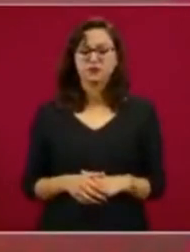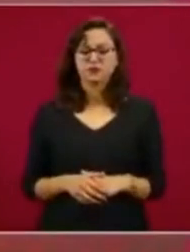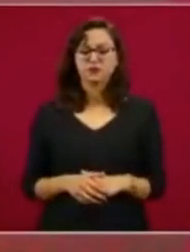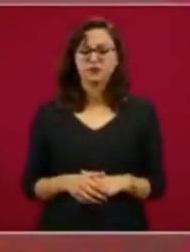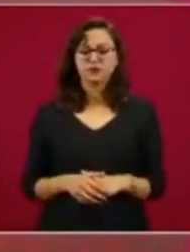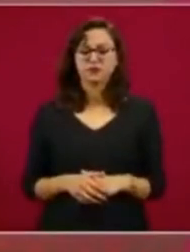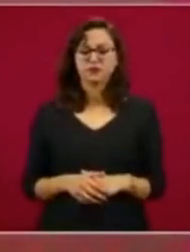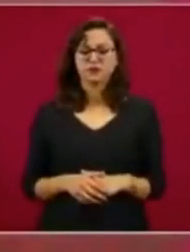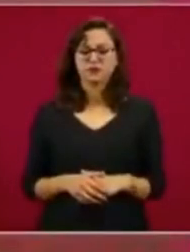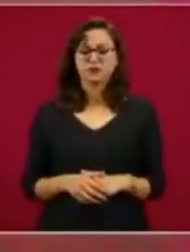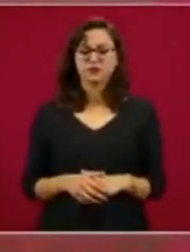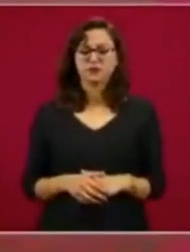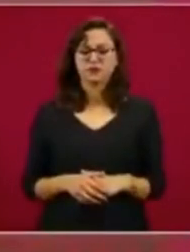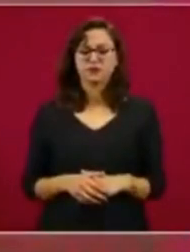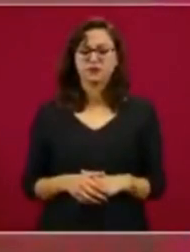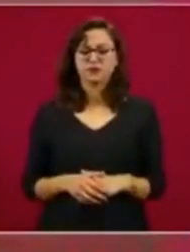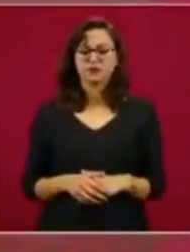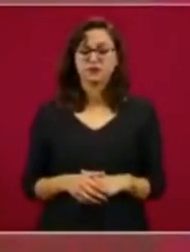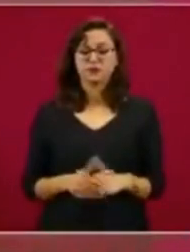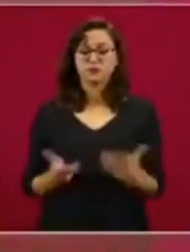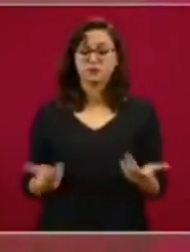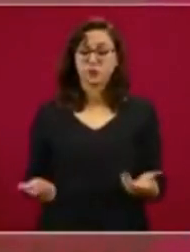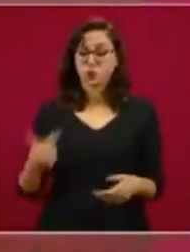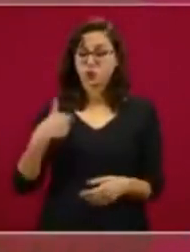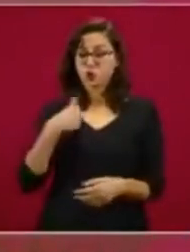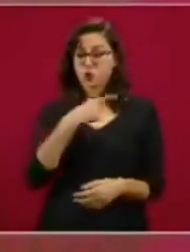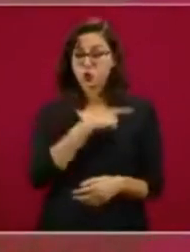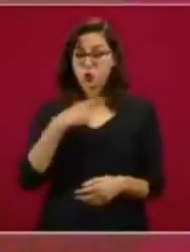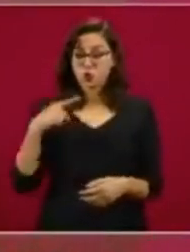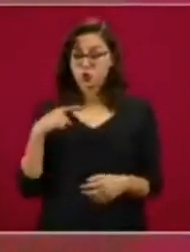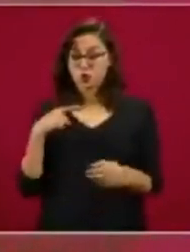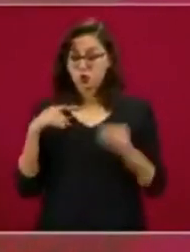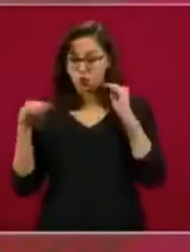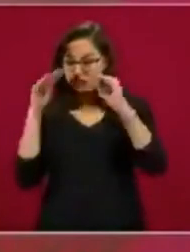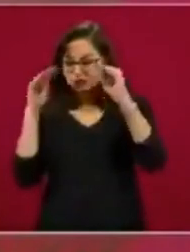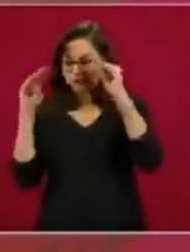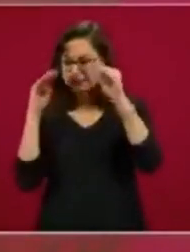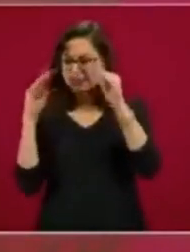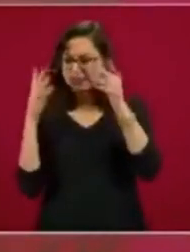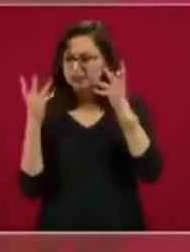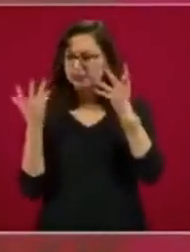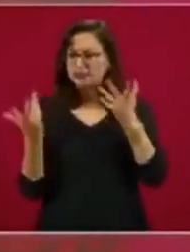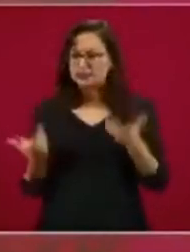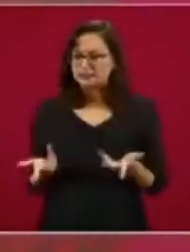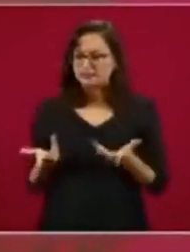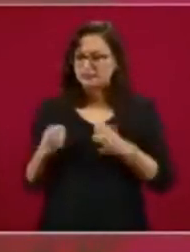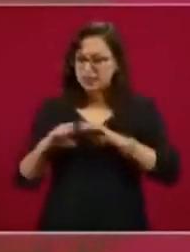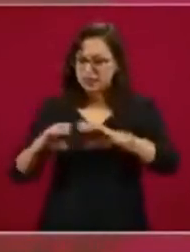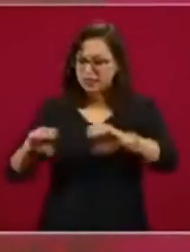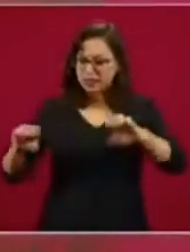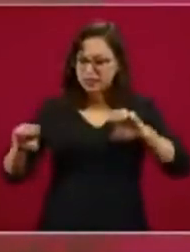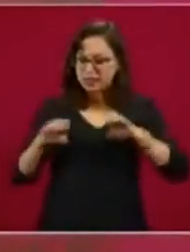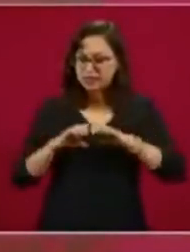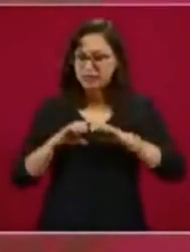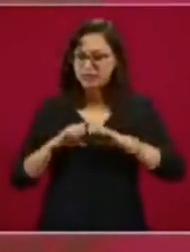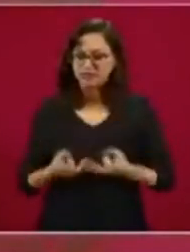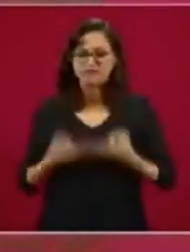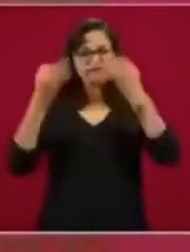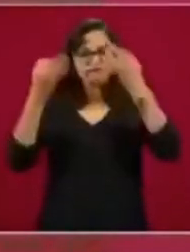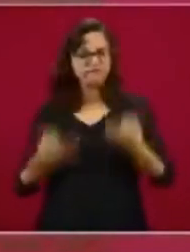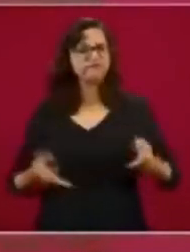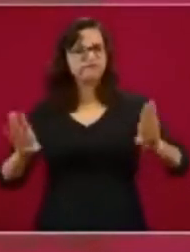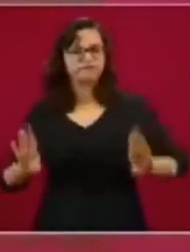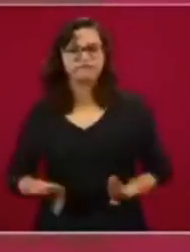mantenemos un equipo de gobierno de primera,